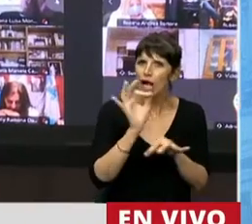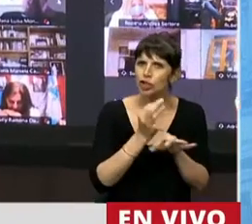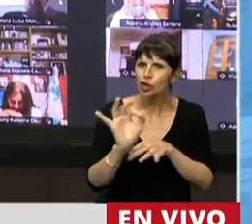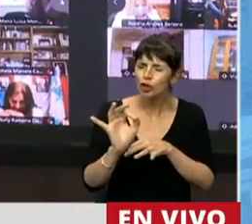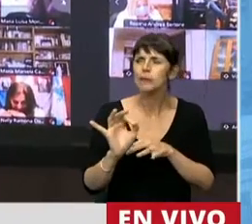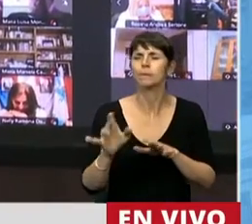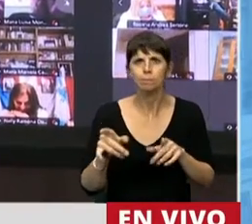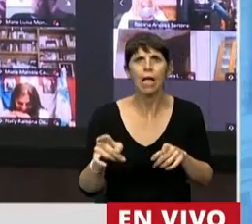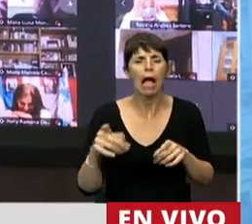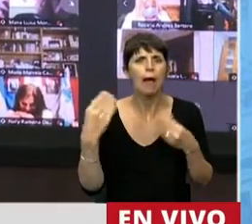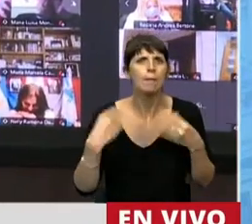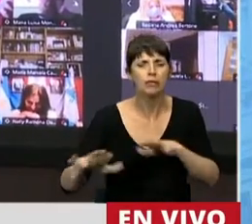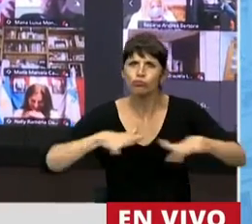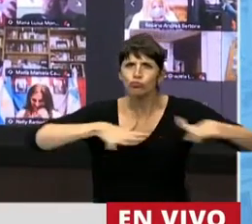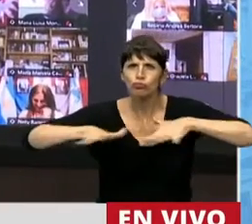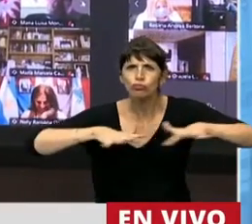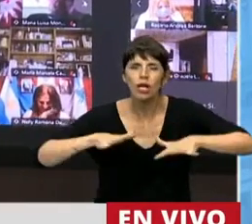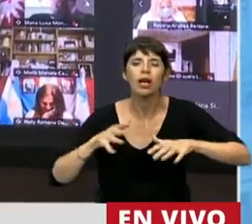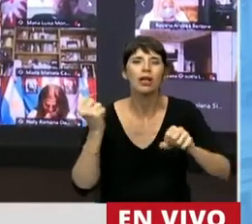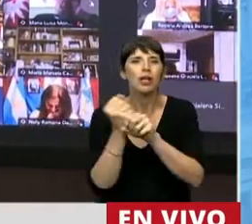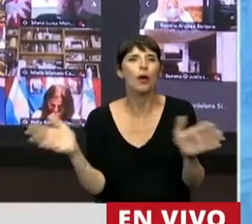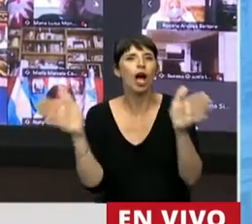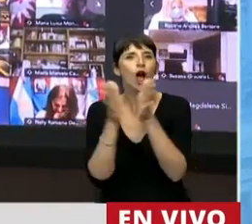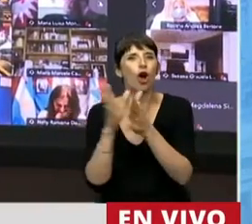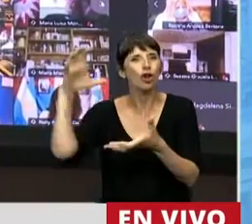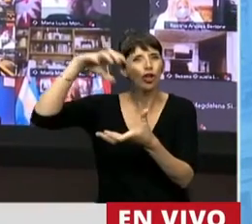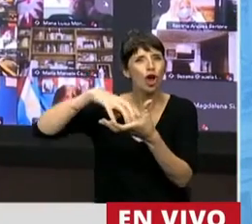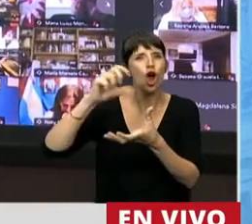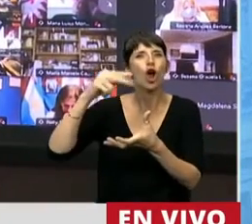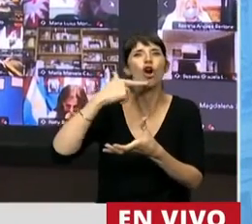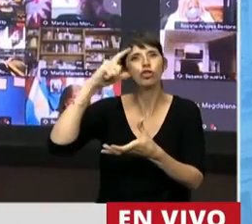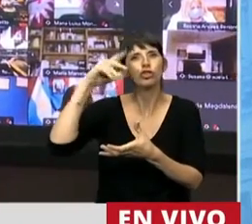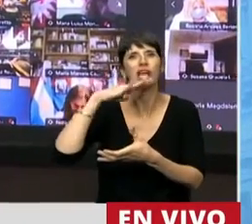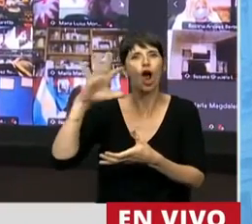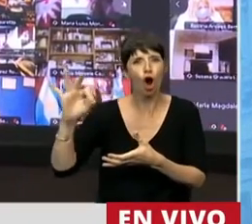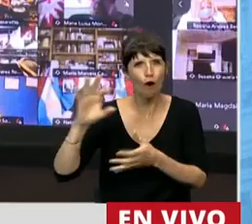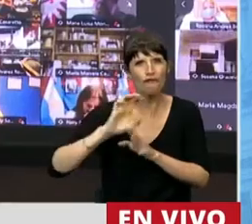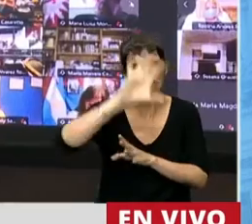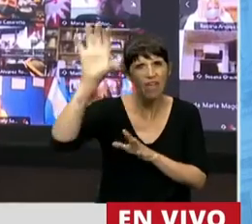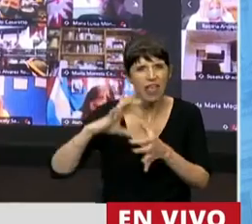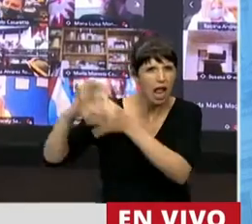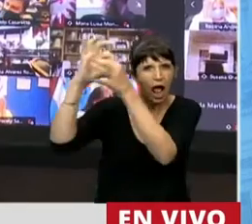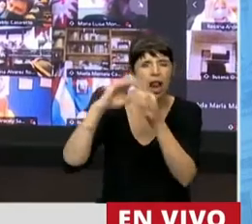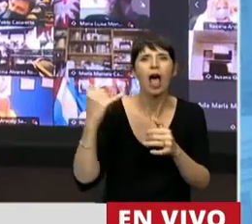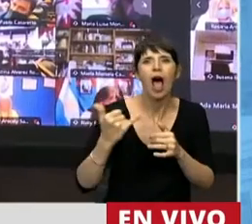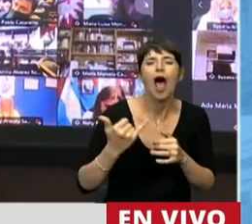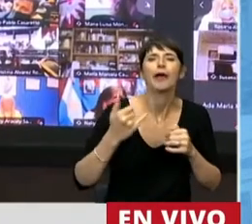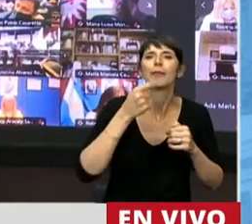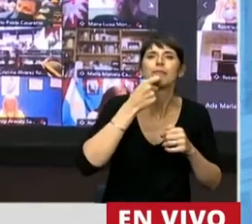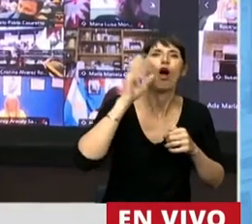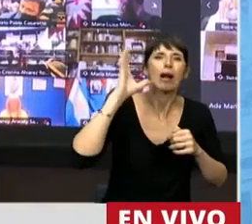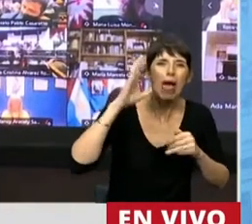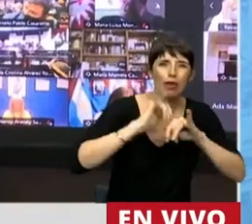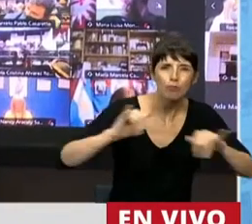tener una política muy activa junto con el Consejo Federal, las más de 1.070 programas de televisión, programas de radio,